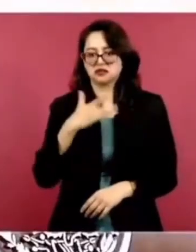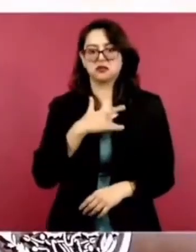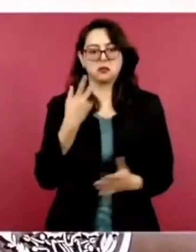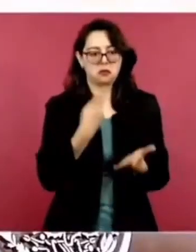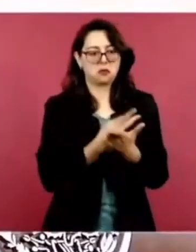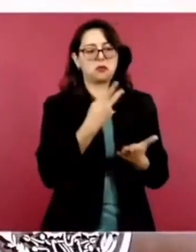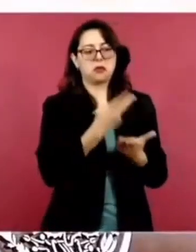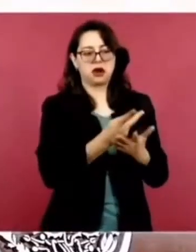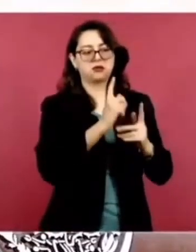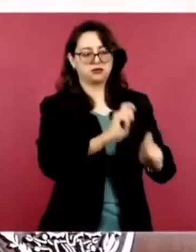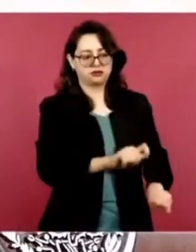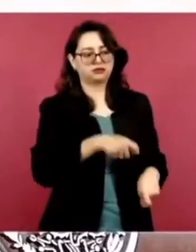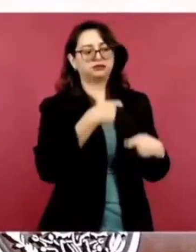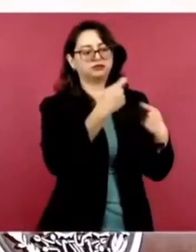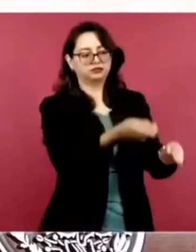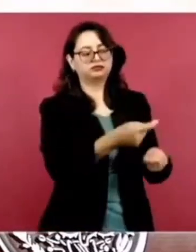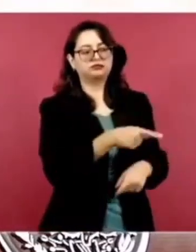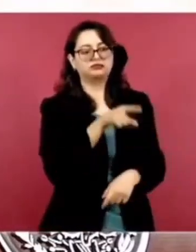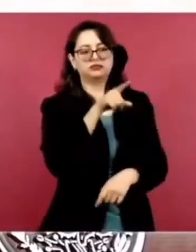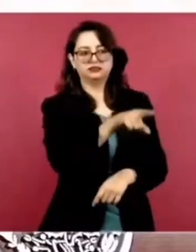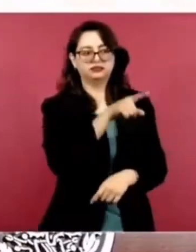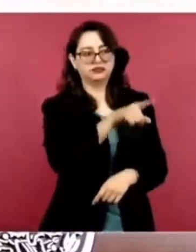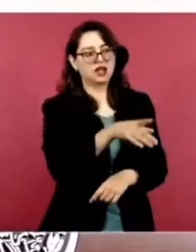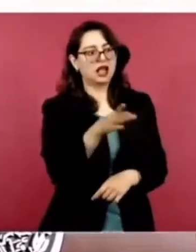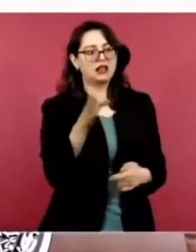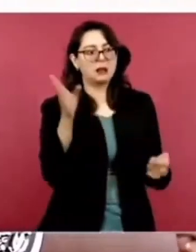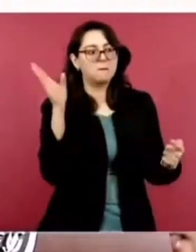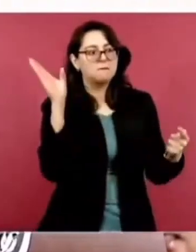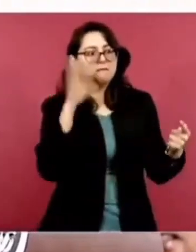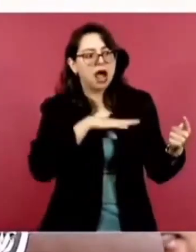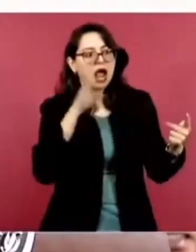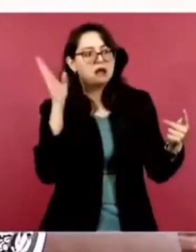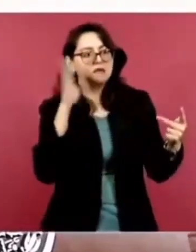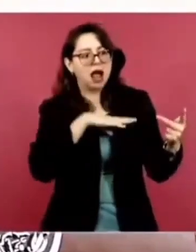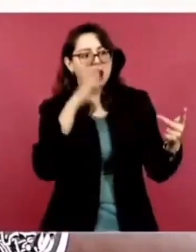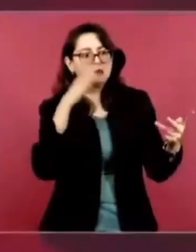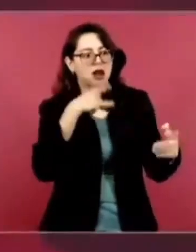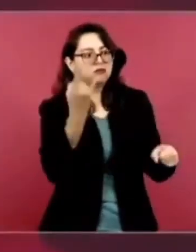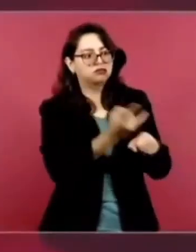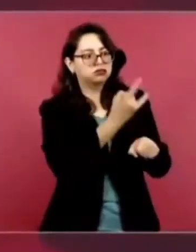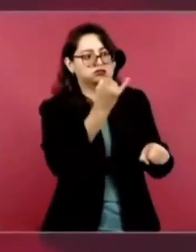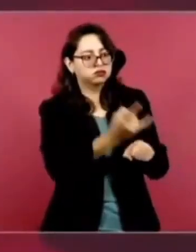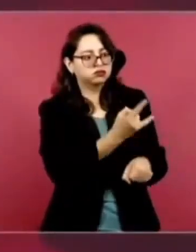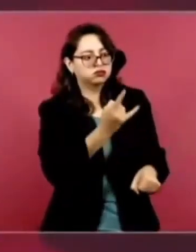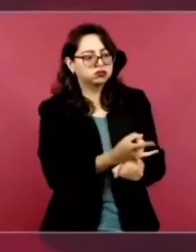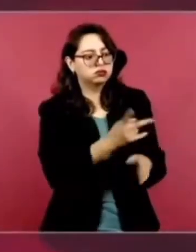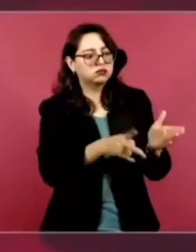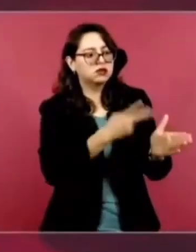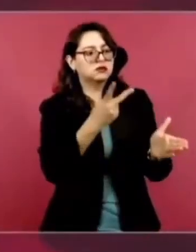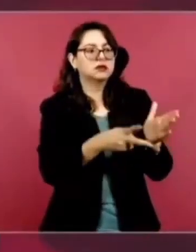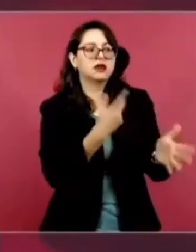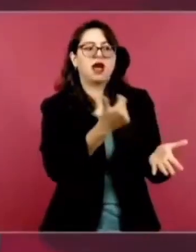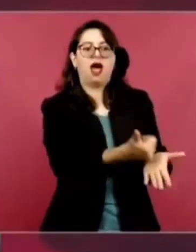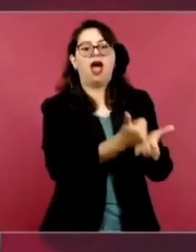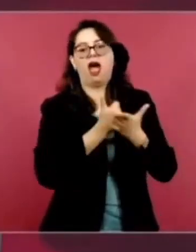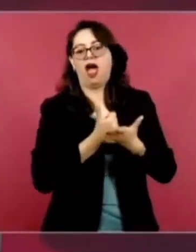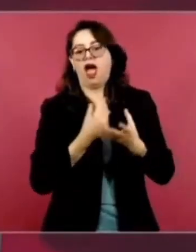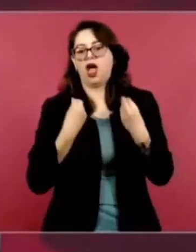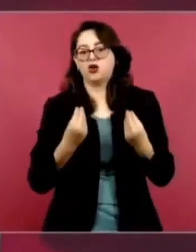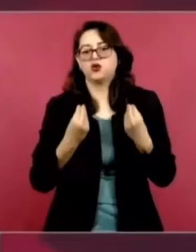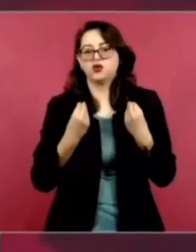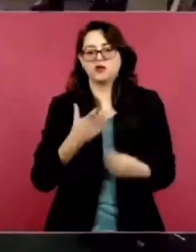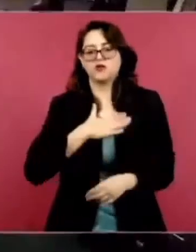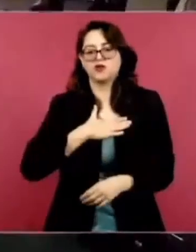González, por todo el servicio prestado a la transformación de México. Otro que vamos a